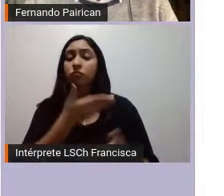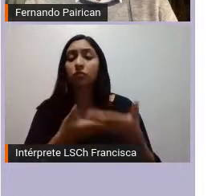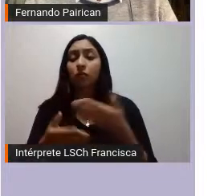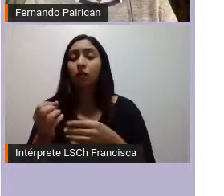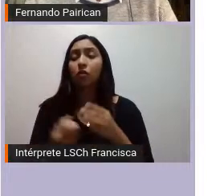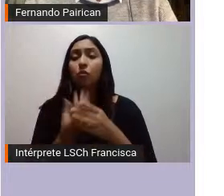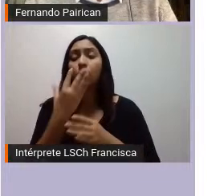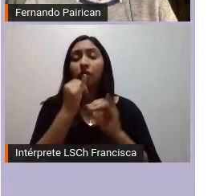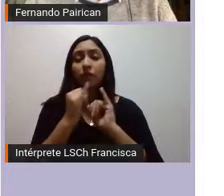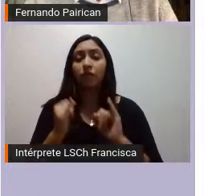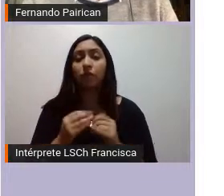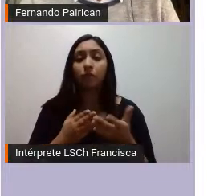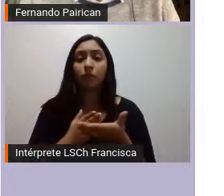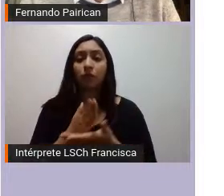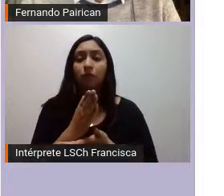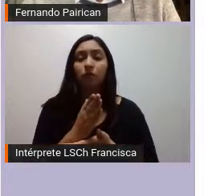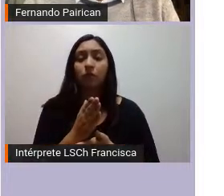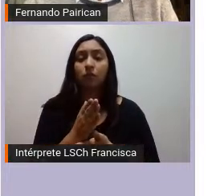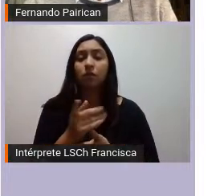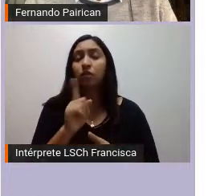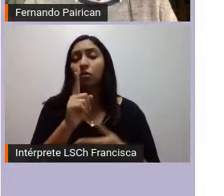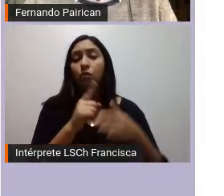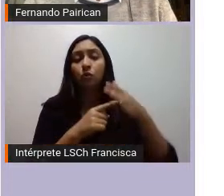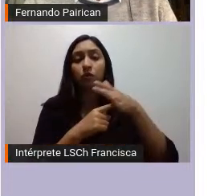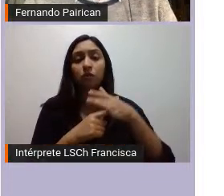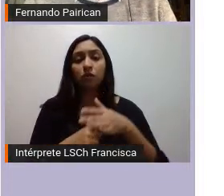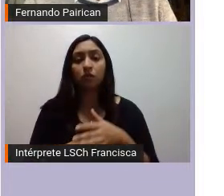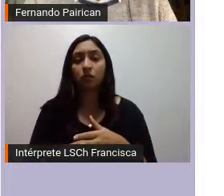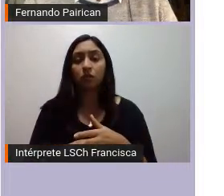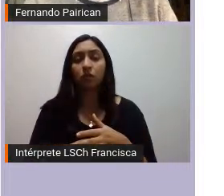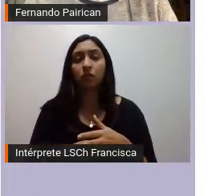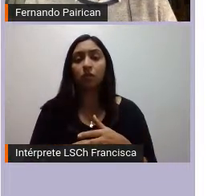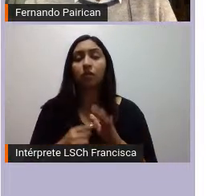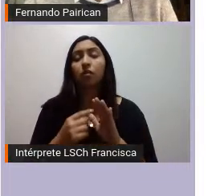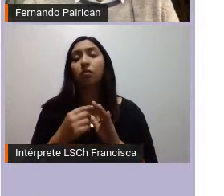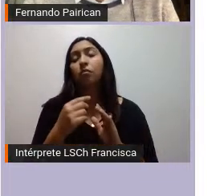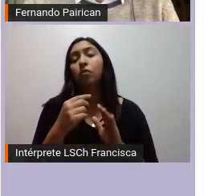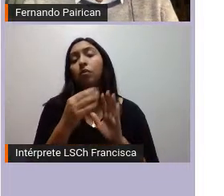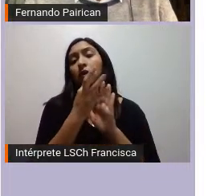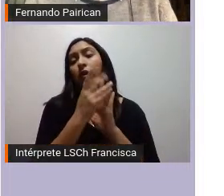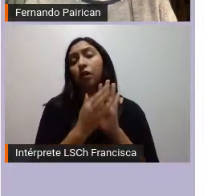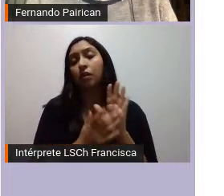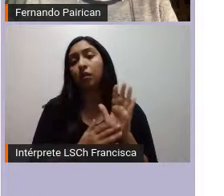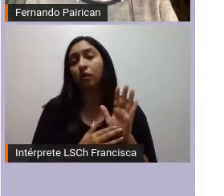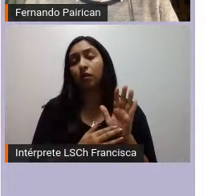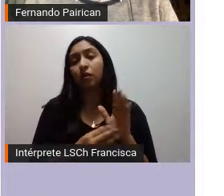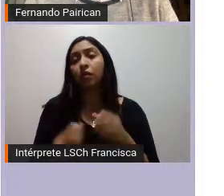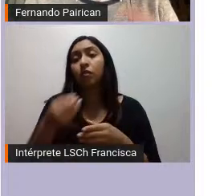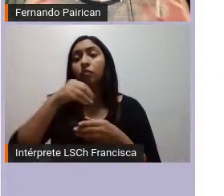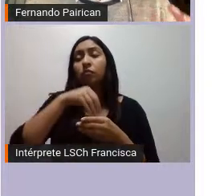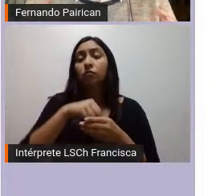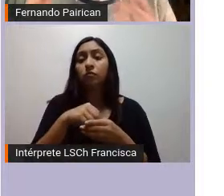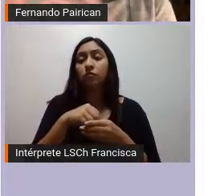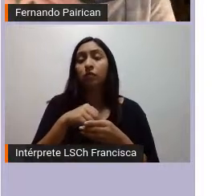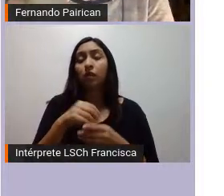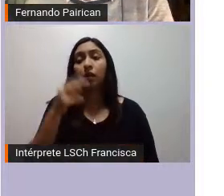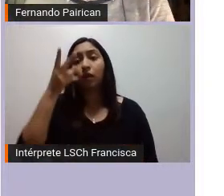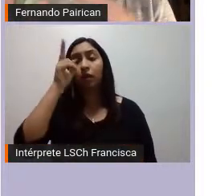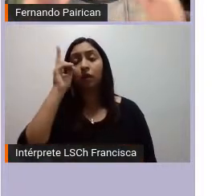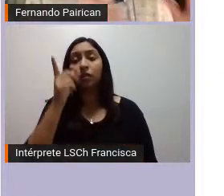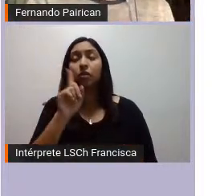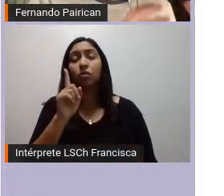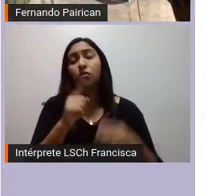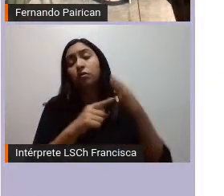un eje que no se va a discriminar por tu condición o por tu pertenencia étnica ni tampoco se va a discriminar según